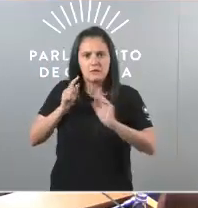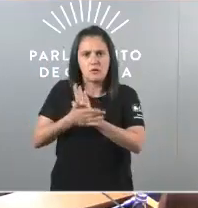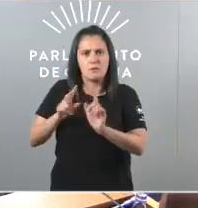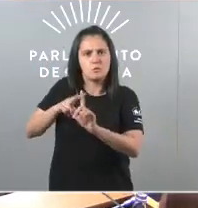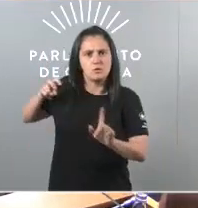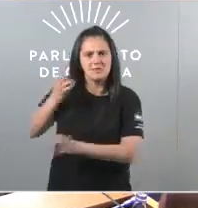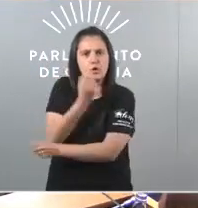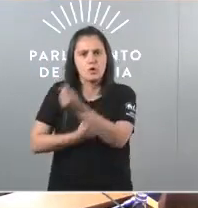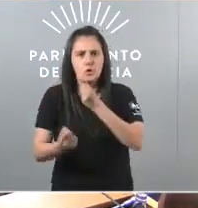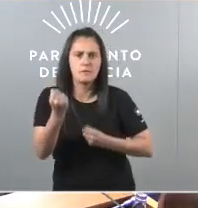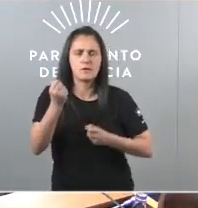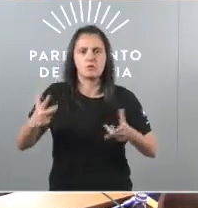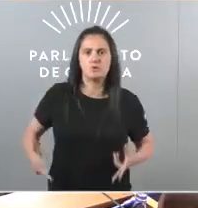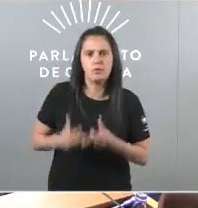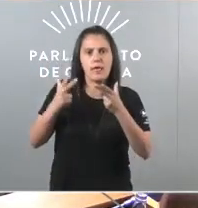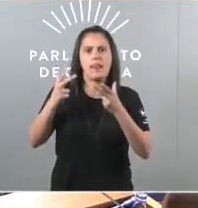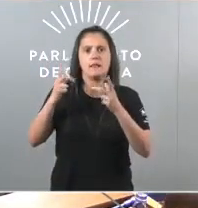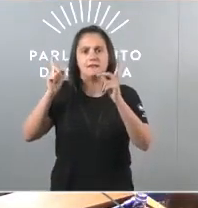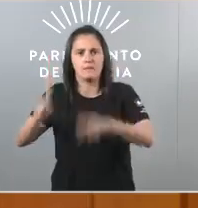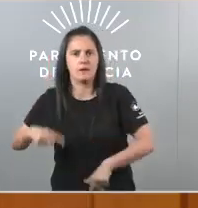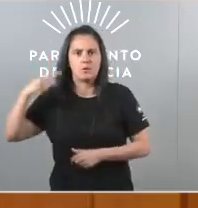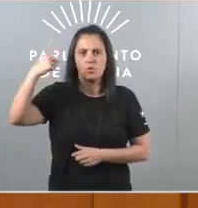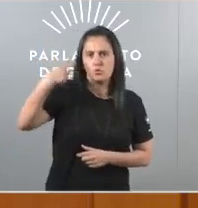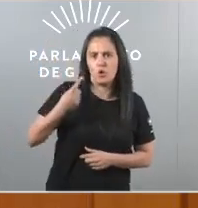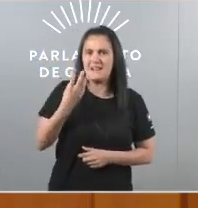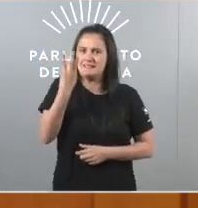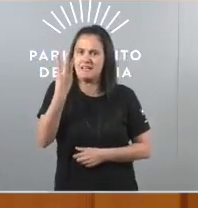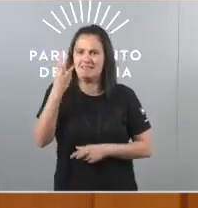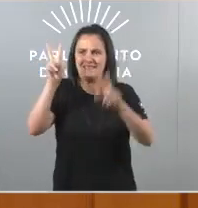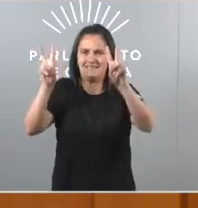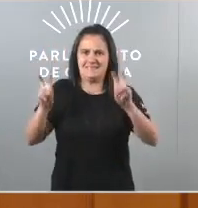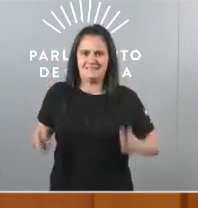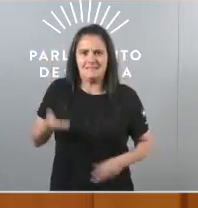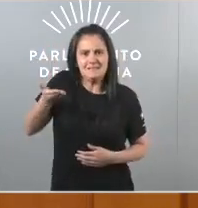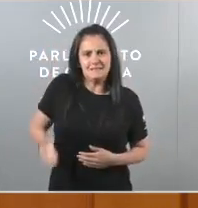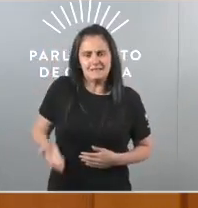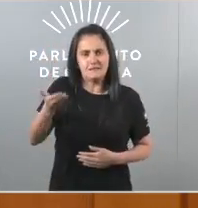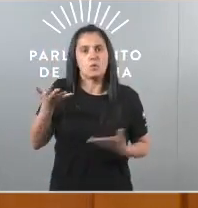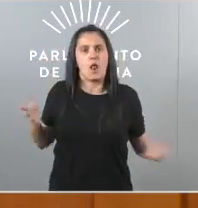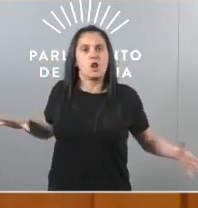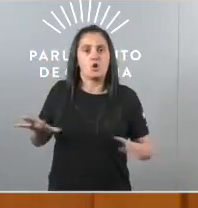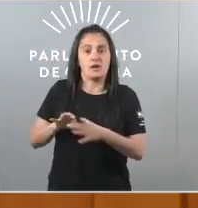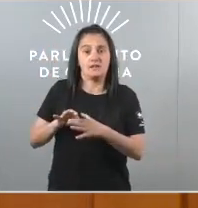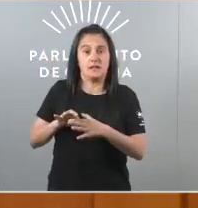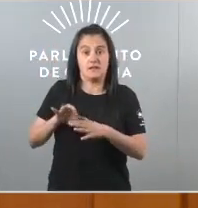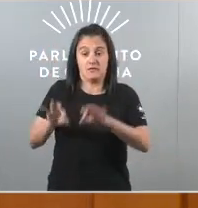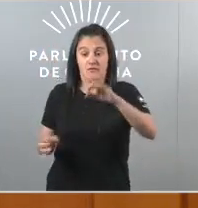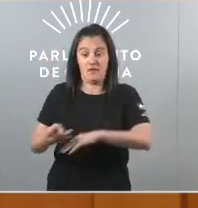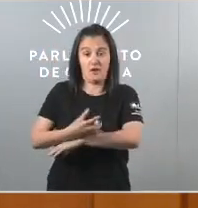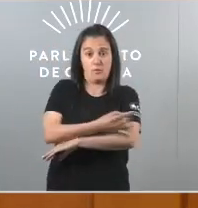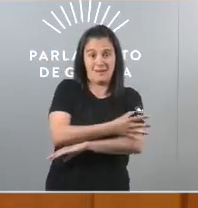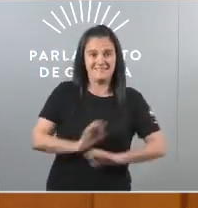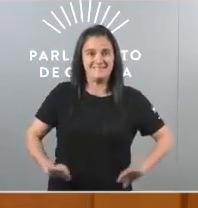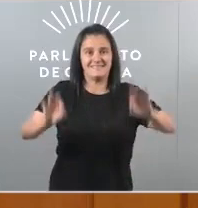económico social e cultural con tres cuestións fundamentais as conexións ferroviarias en